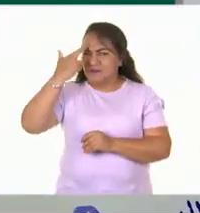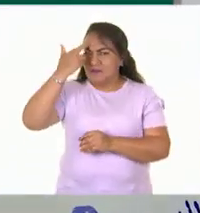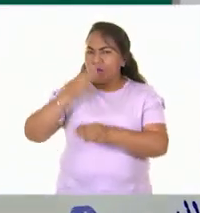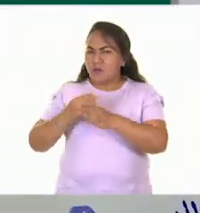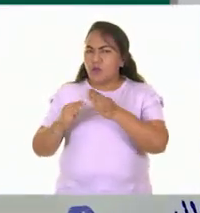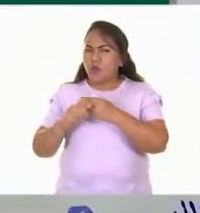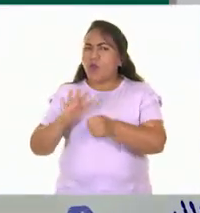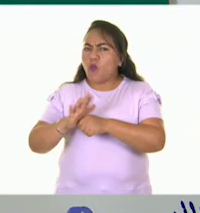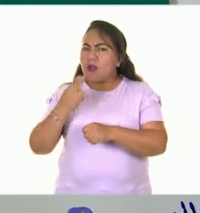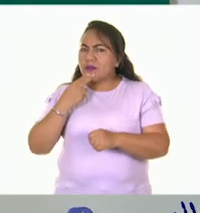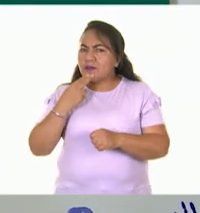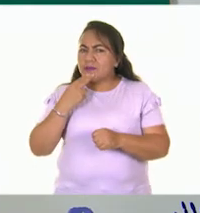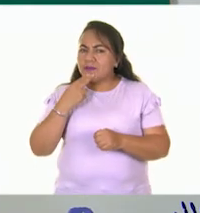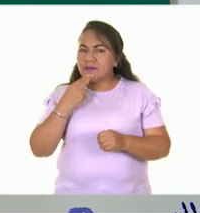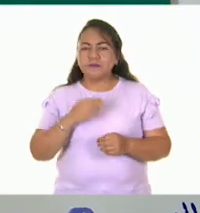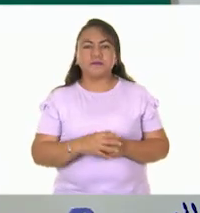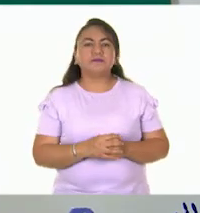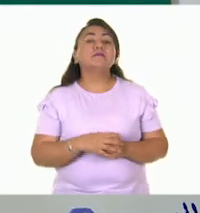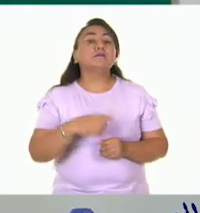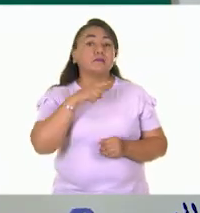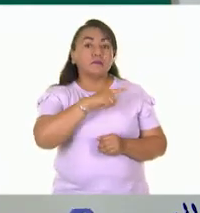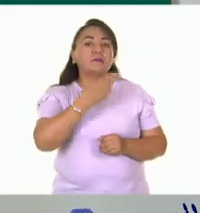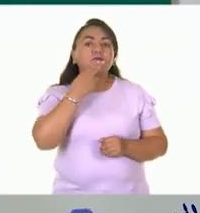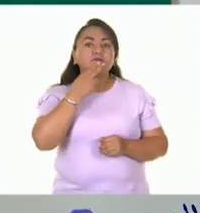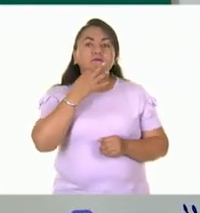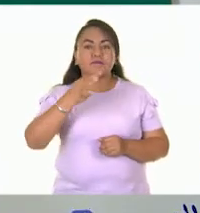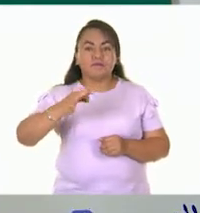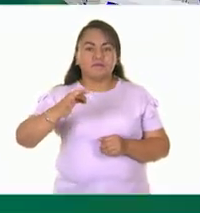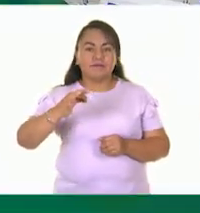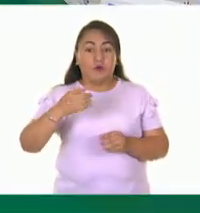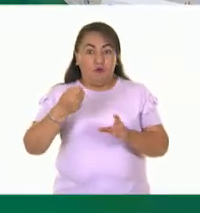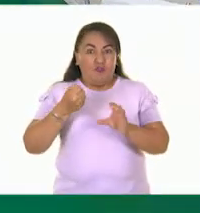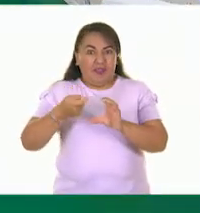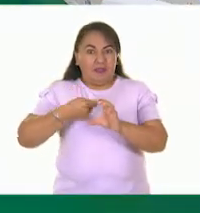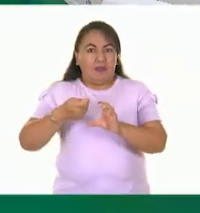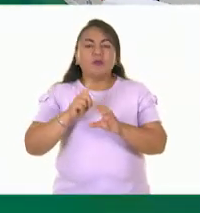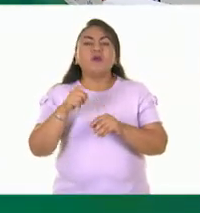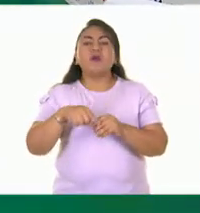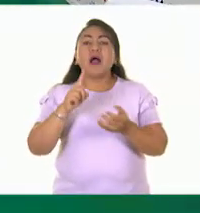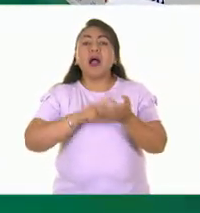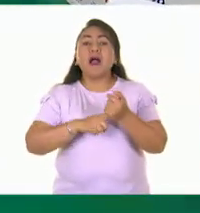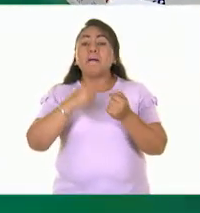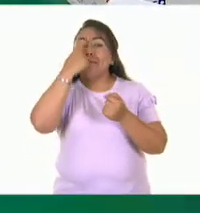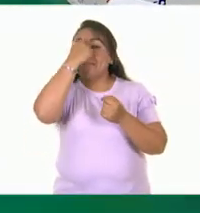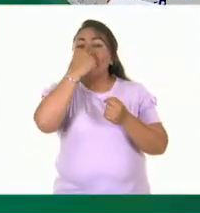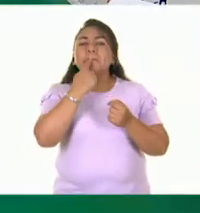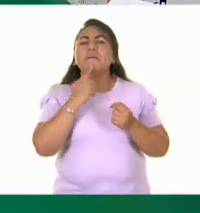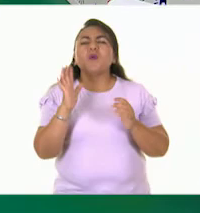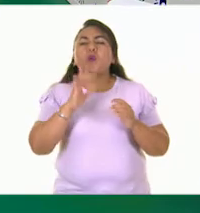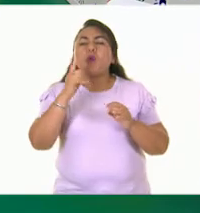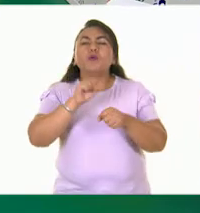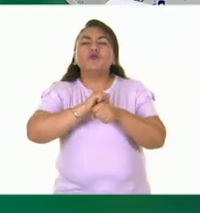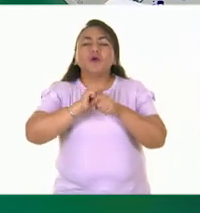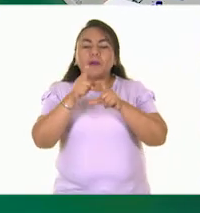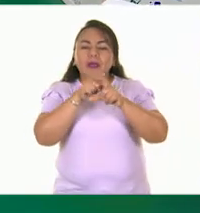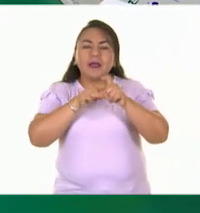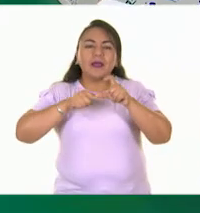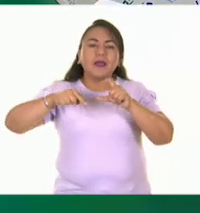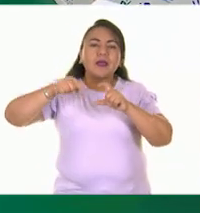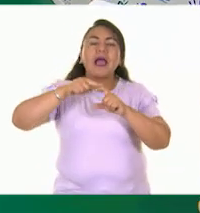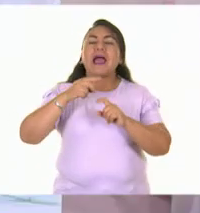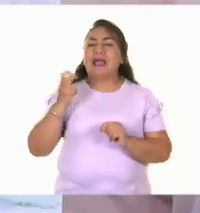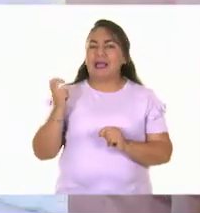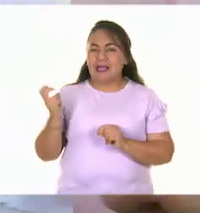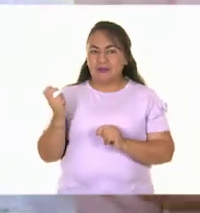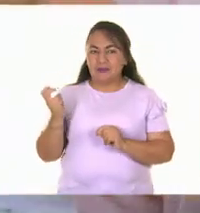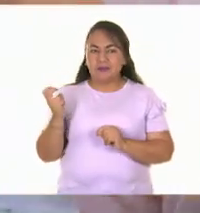utilizó para hacer el ojo del pescado? Él utilizó la moneda sin frotarlo mucho porque como no le interesaba el escudo, solamente quería el círculo. Así